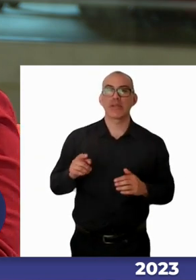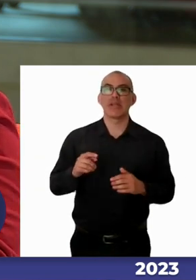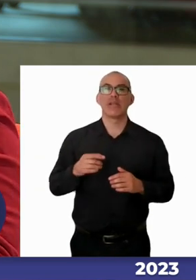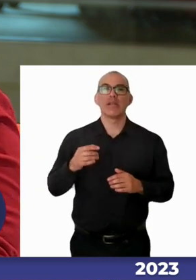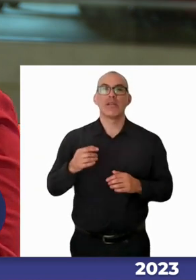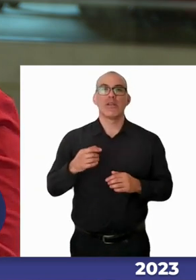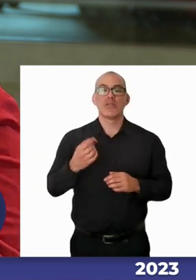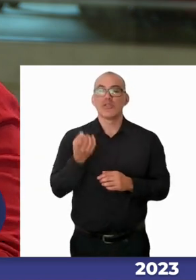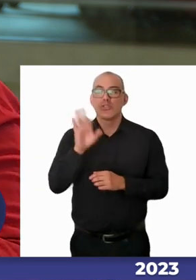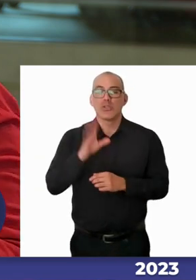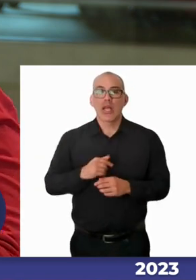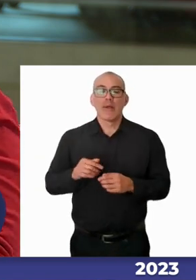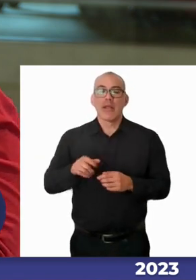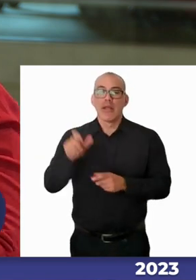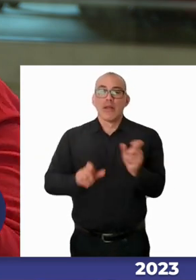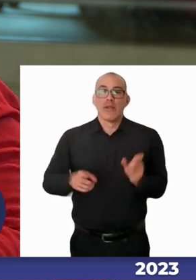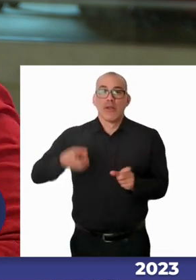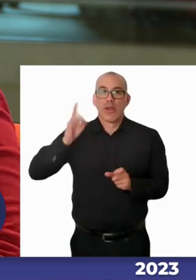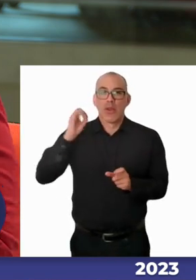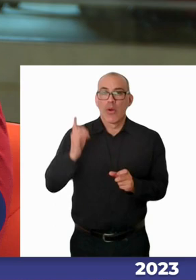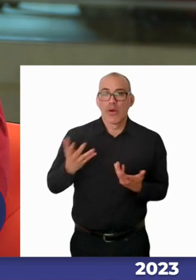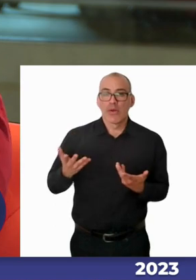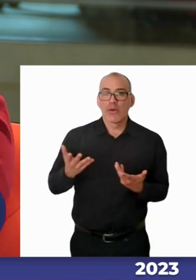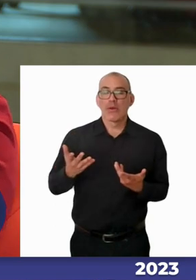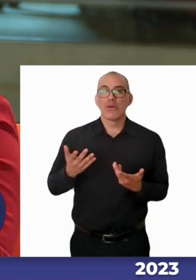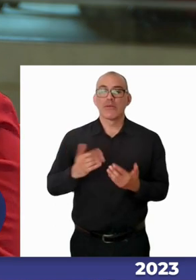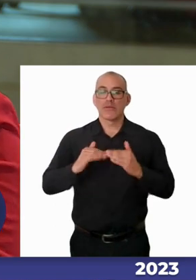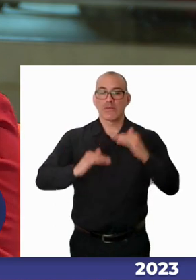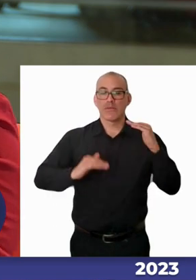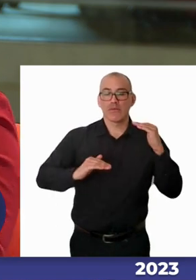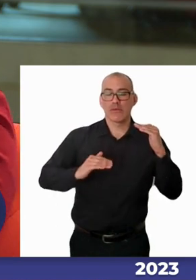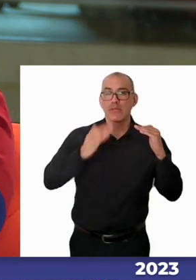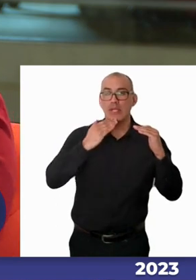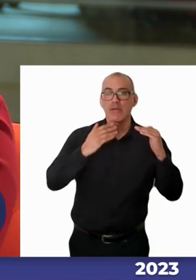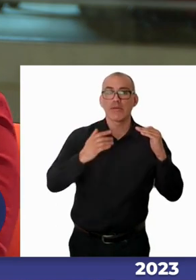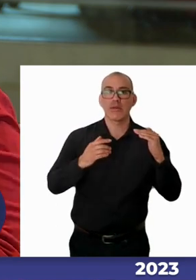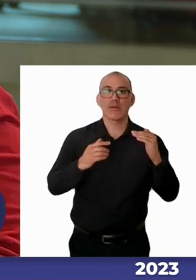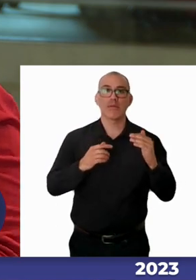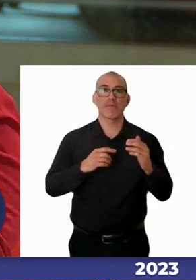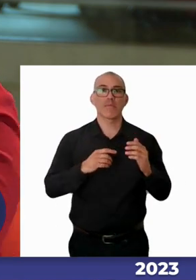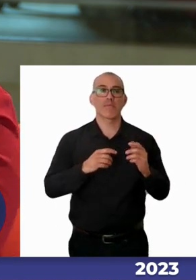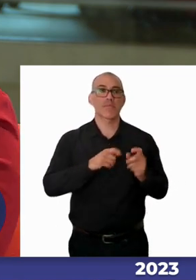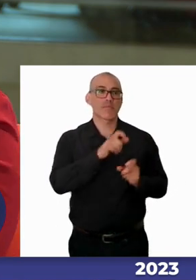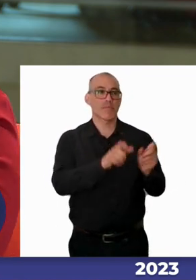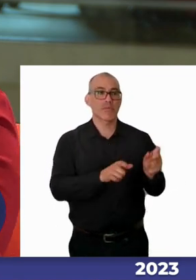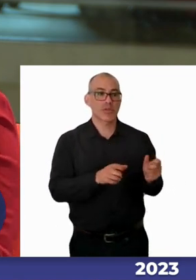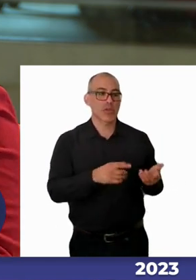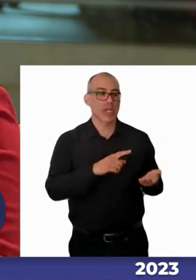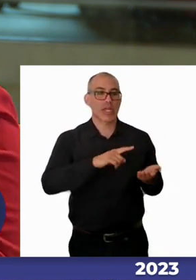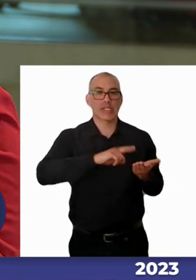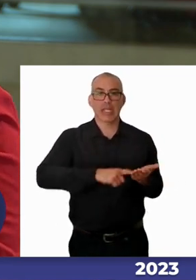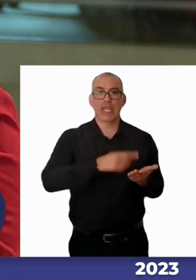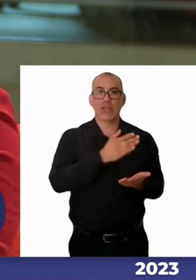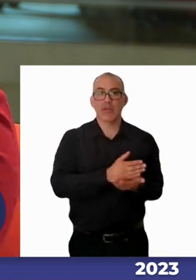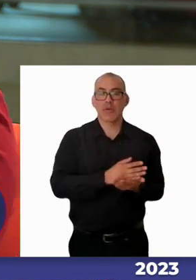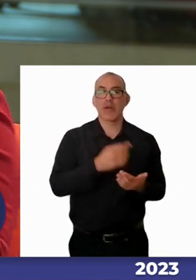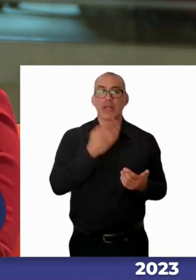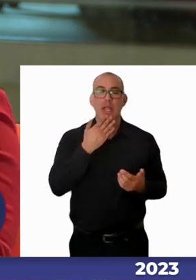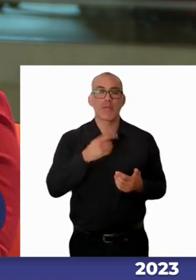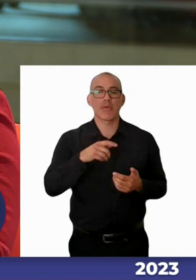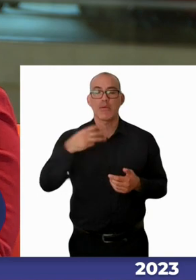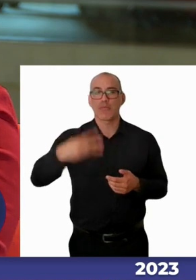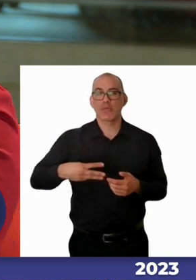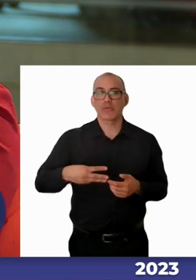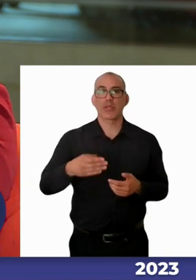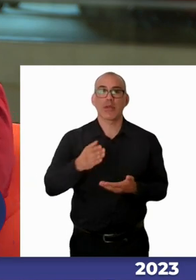situación de discapacidad que tienen estas brechas sino que van de estudiantes de colegios técnicos de colegios municipales y lo puedo ver en mi propia